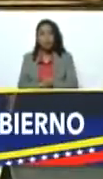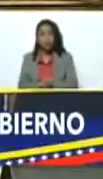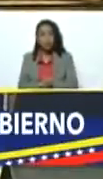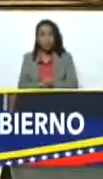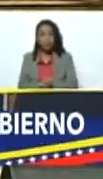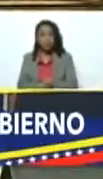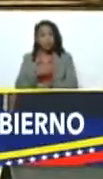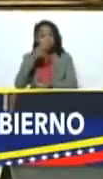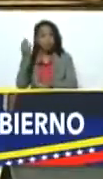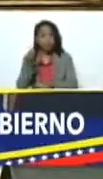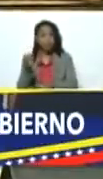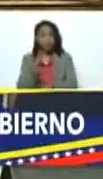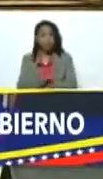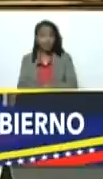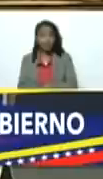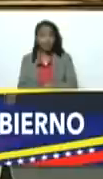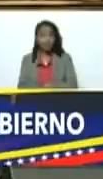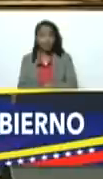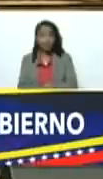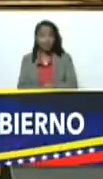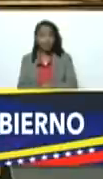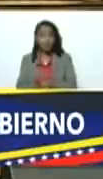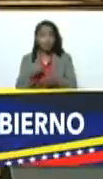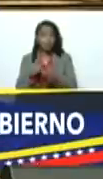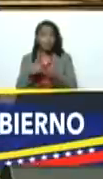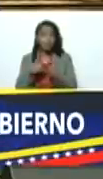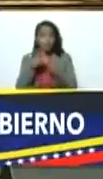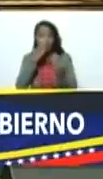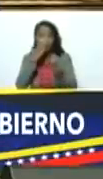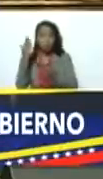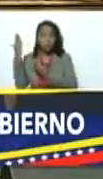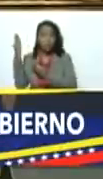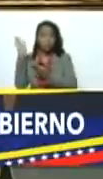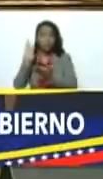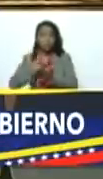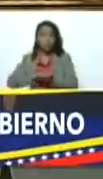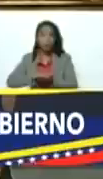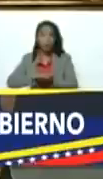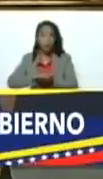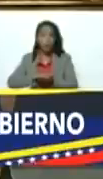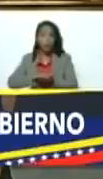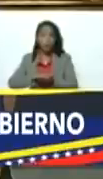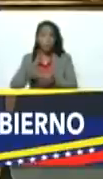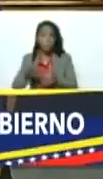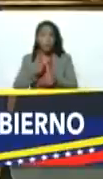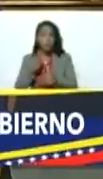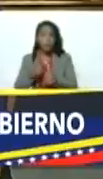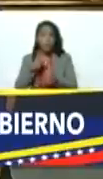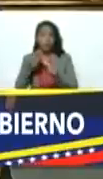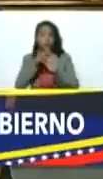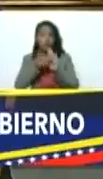¿verdad? entonces bueno están establecidas las prioridades